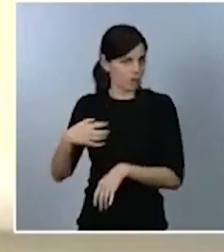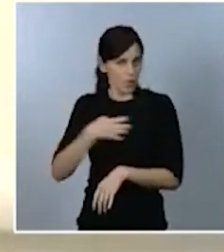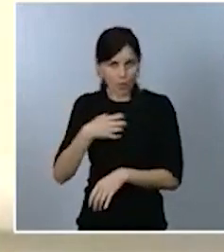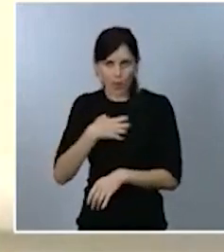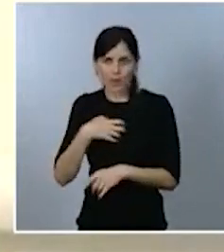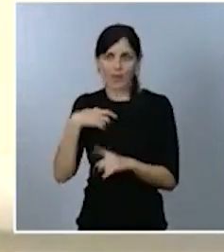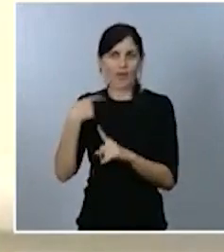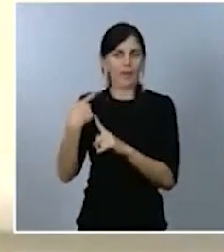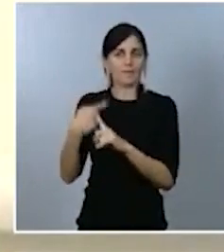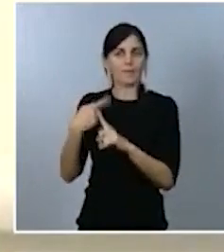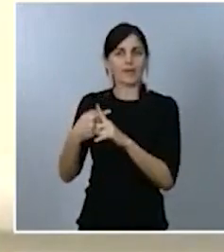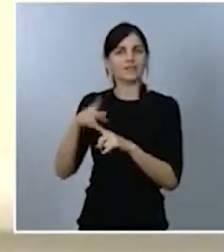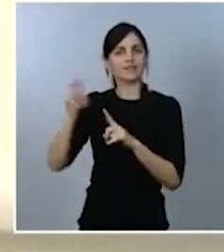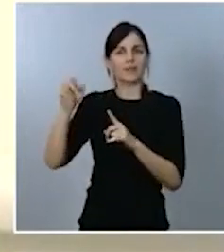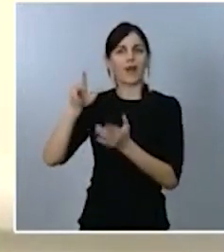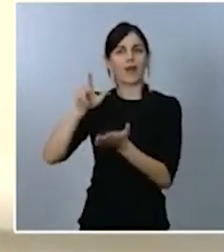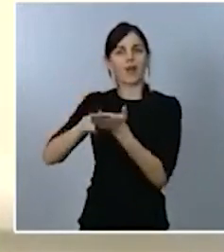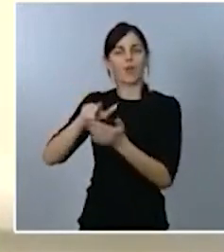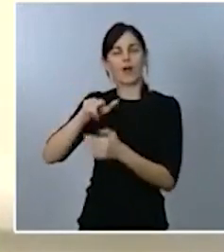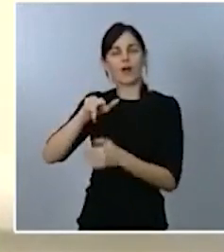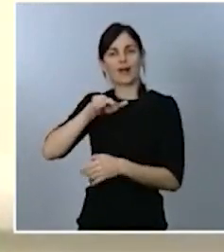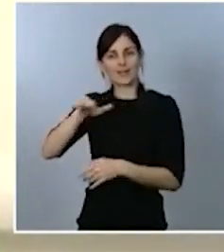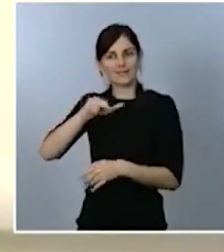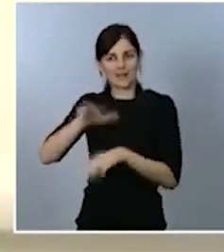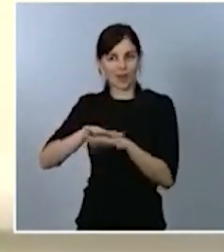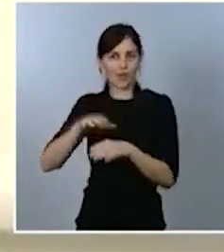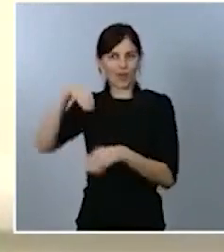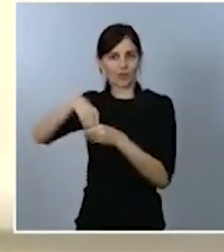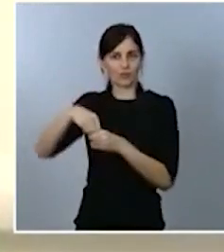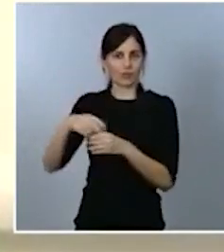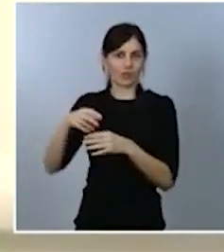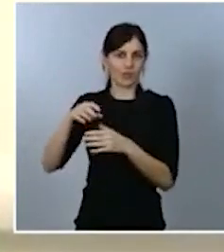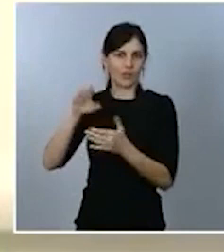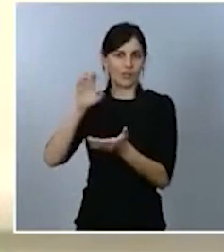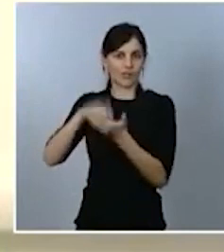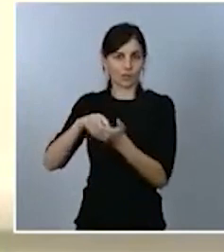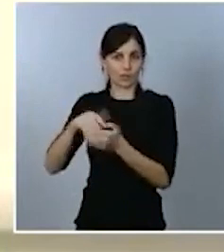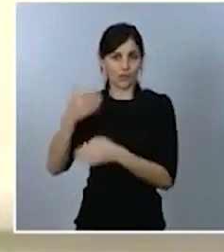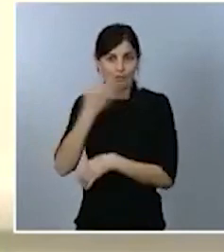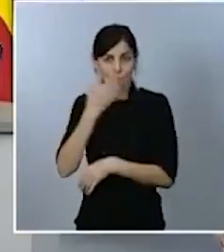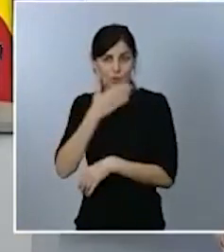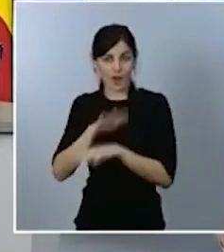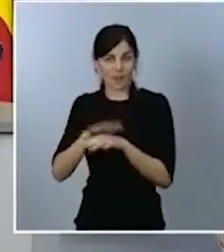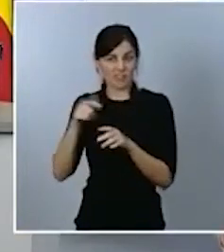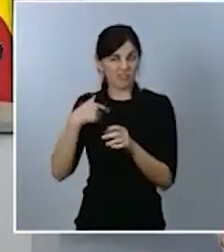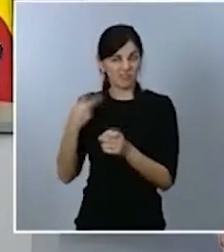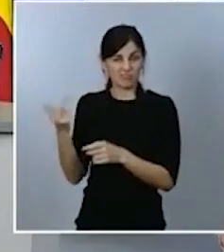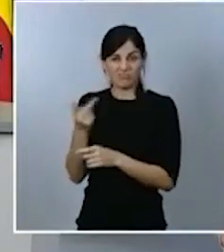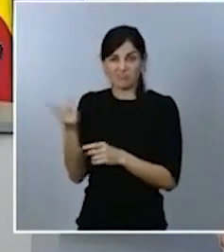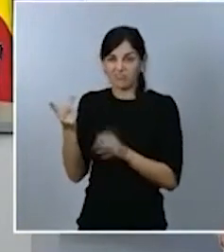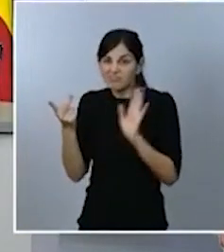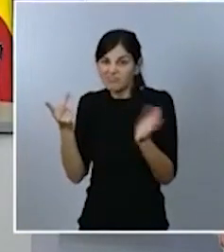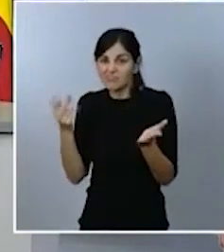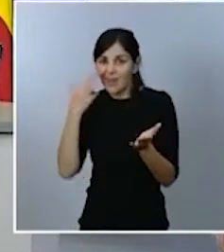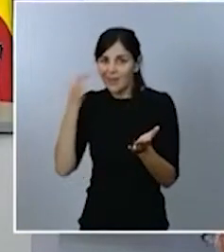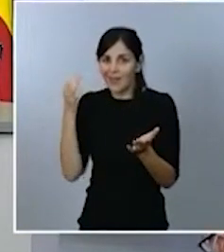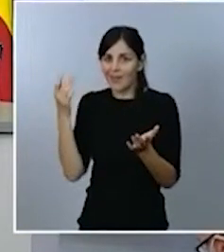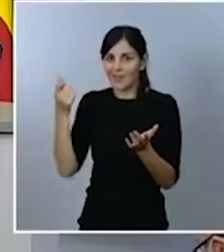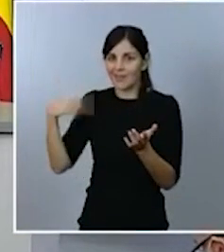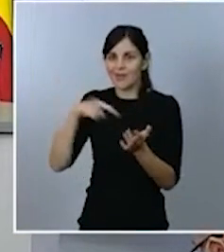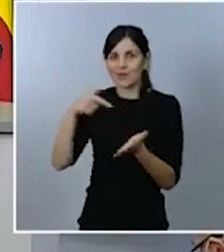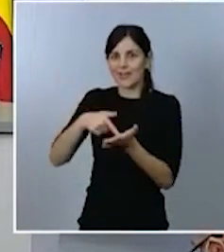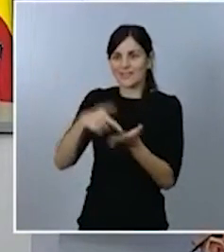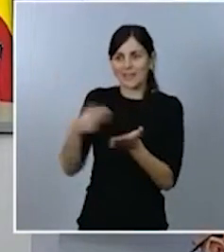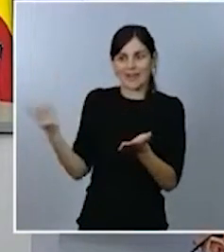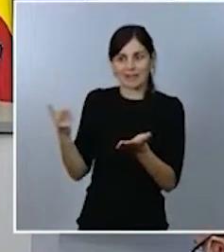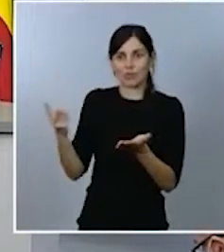acuerdos extra presupuestos. O sea, que se refiere a cosas que no van en el proyecto de ley. Y también sobre el IVA de